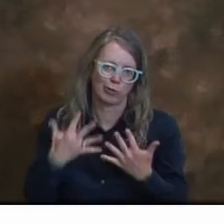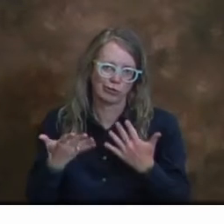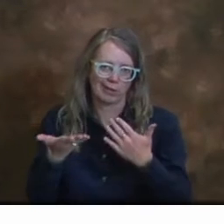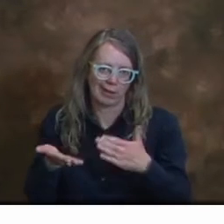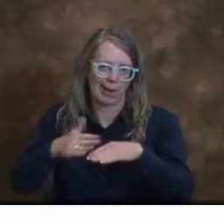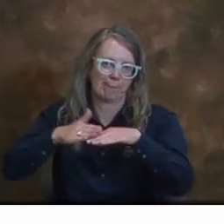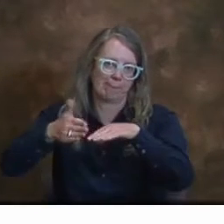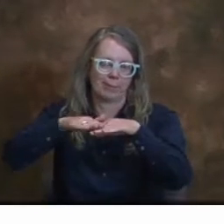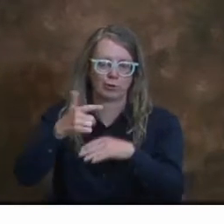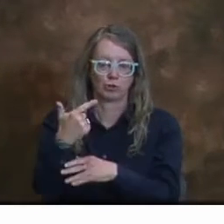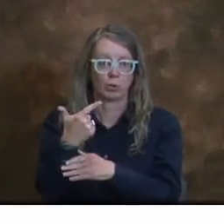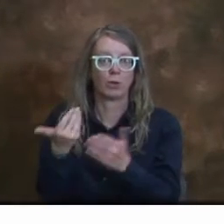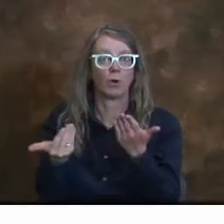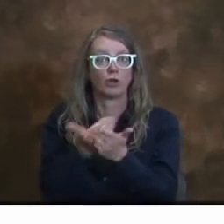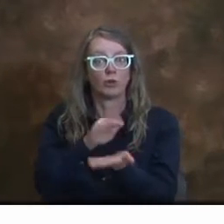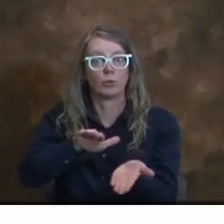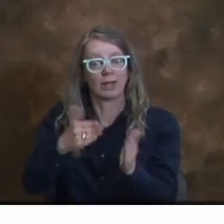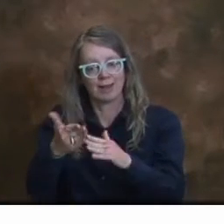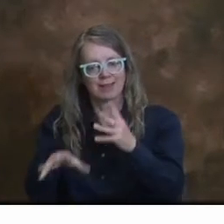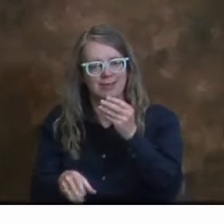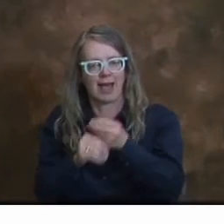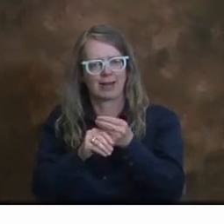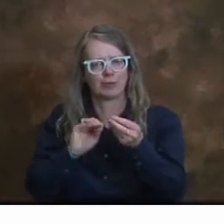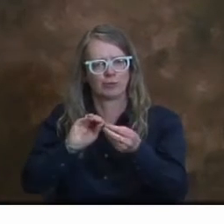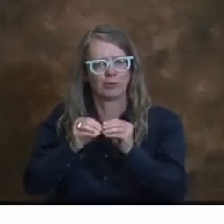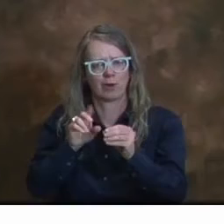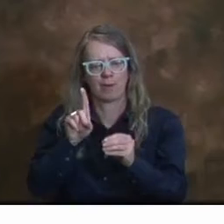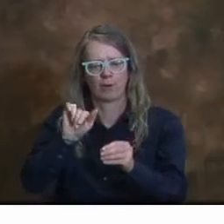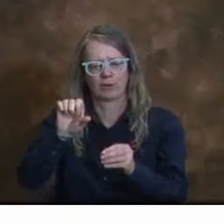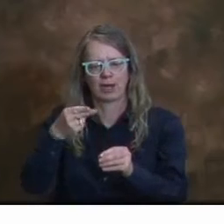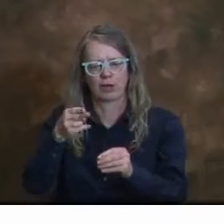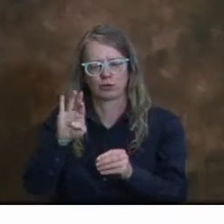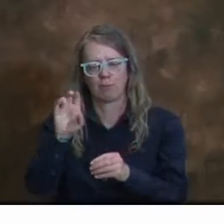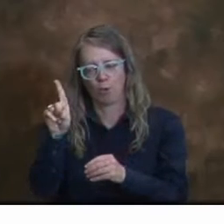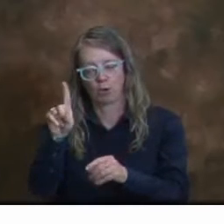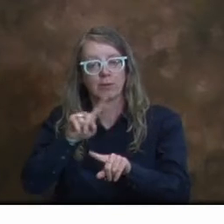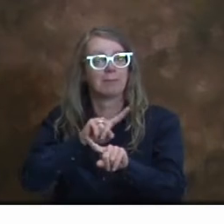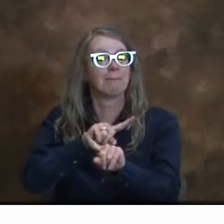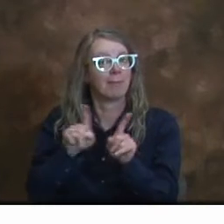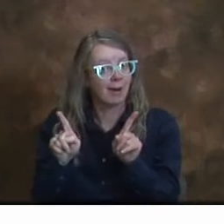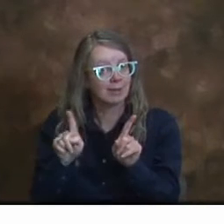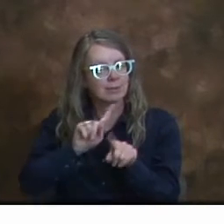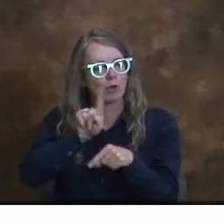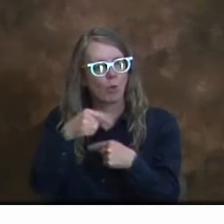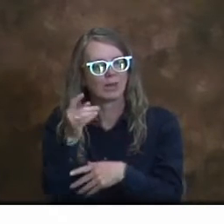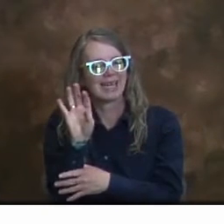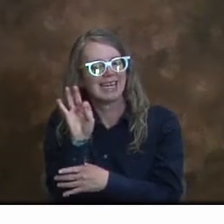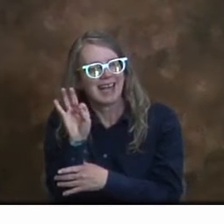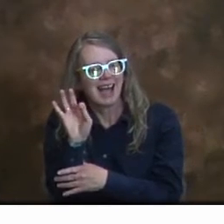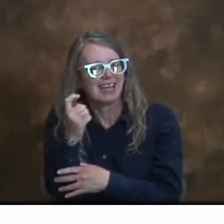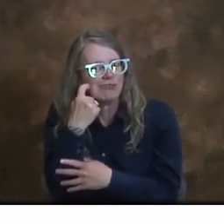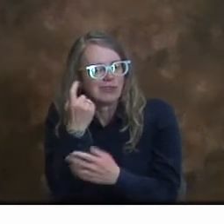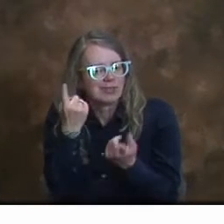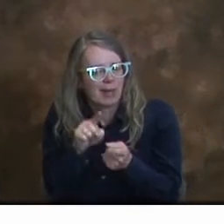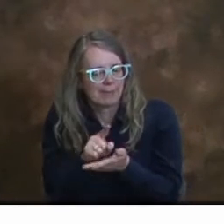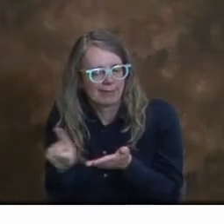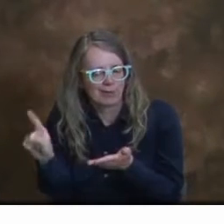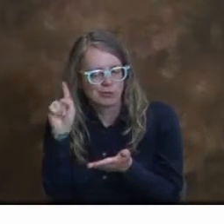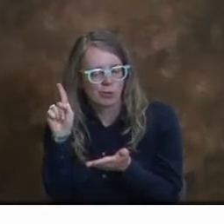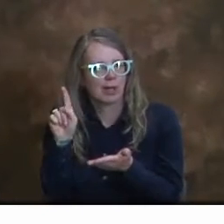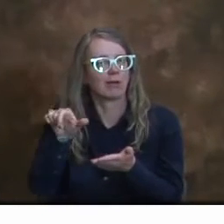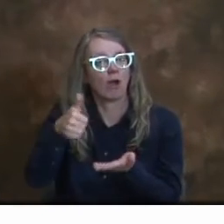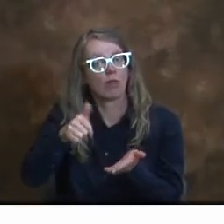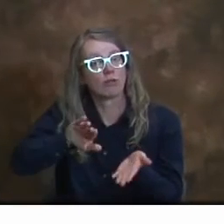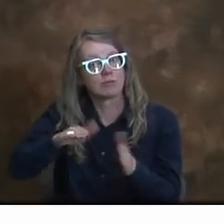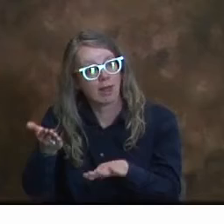mortalidad sí ha aumentado a ocho muertes por cada 100.000 habitantes. Estos fallecimientos han tenido lugar en esta última semana.